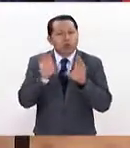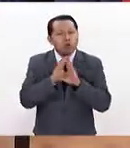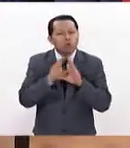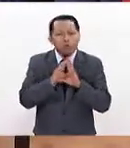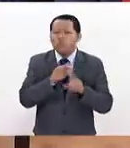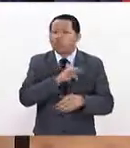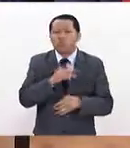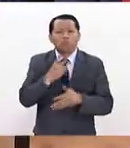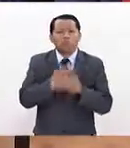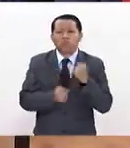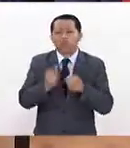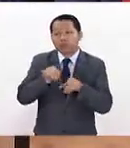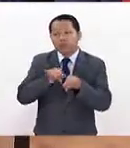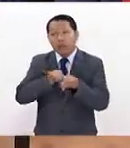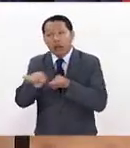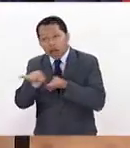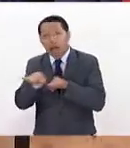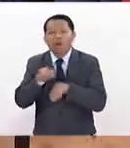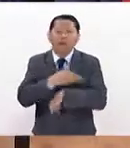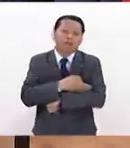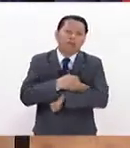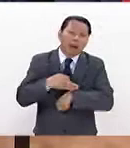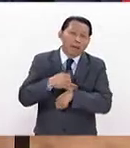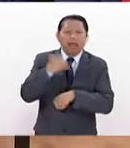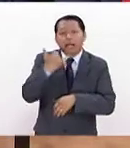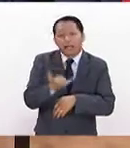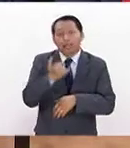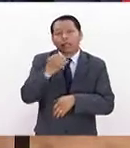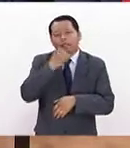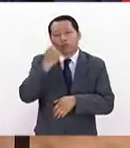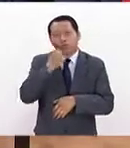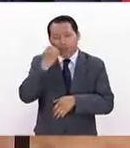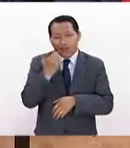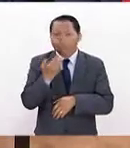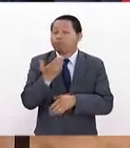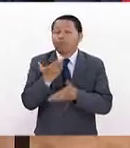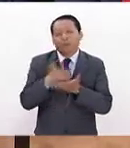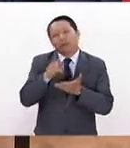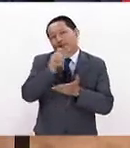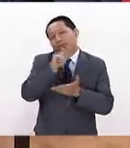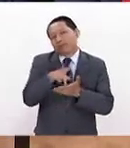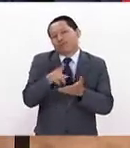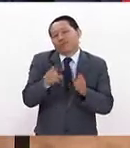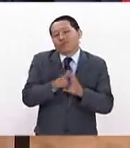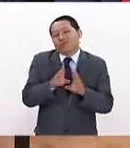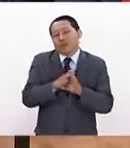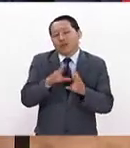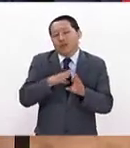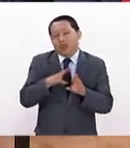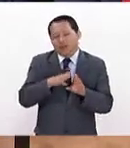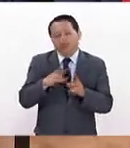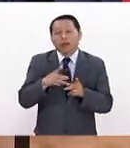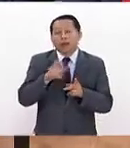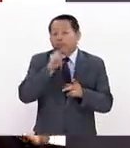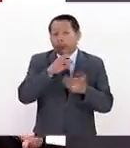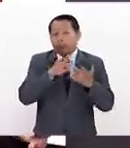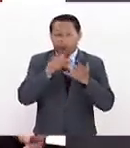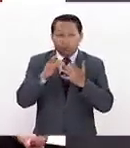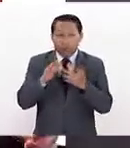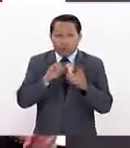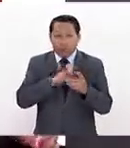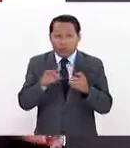combinar tu vida laboral, tu vida familiar y el estudio. Y además, digo, tenemos por ejemplo, a través de nuestra red,